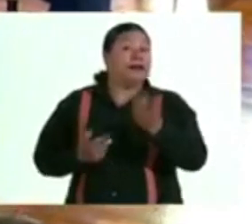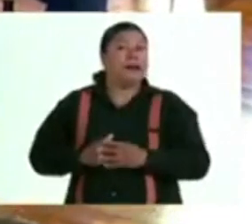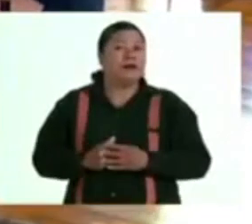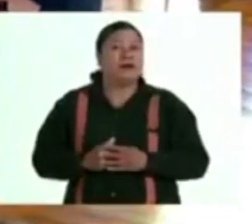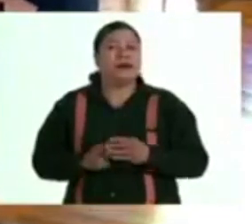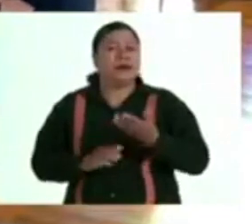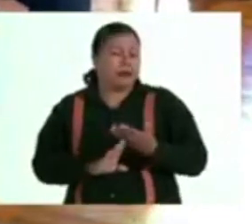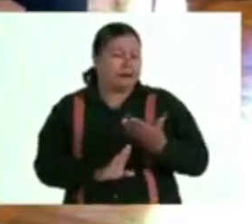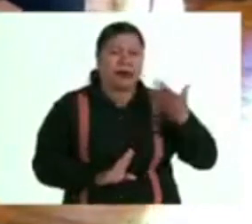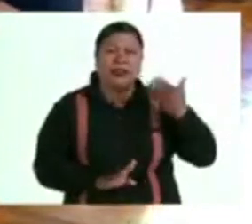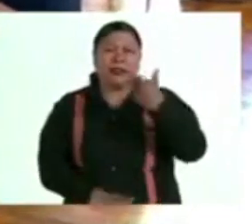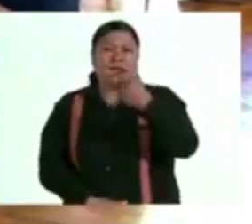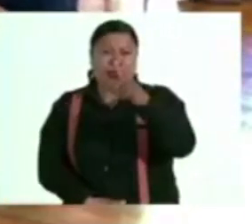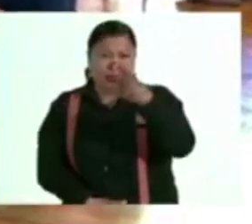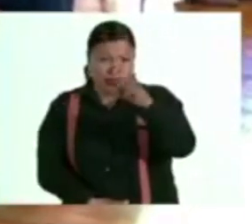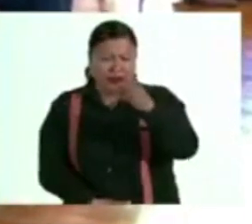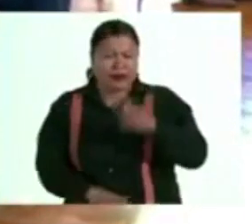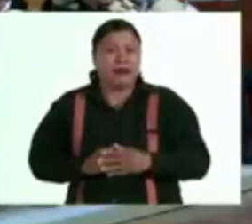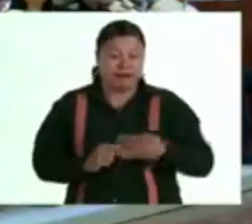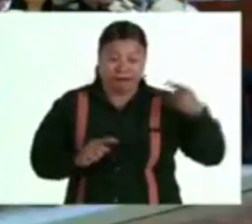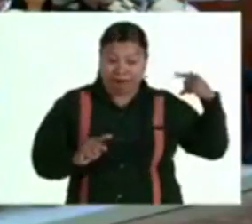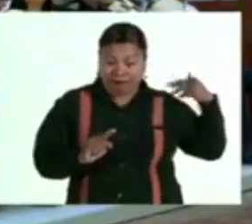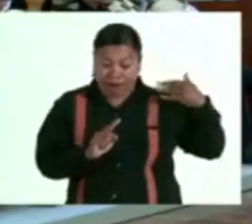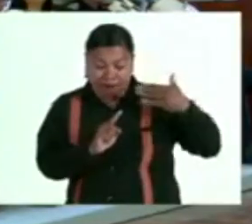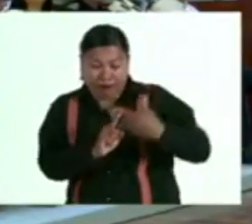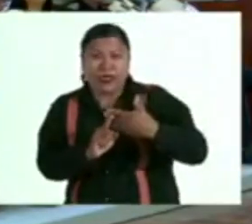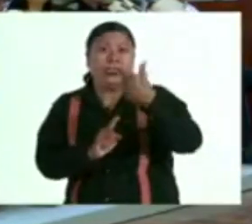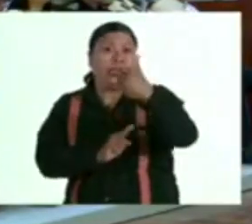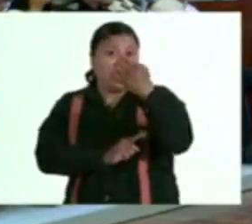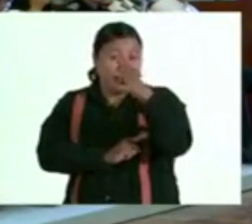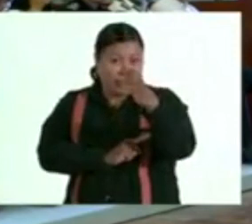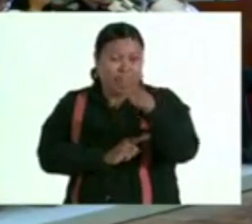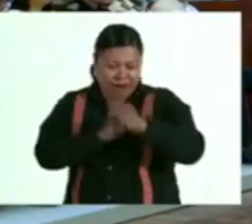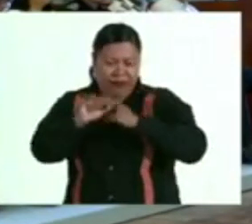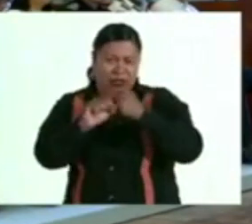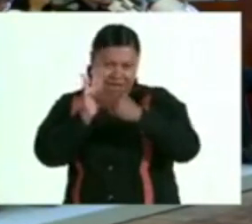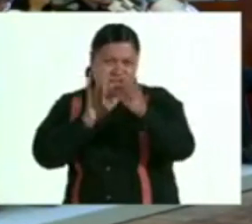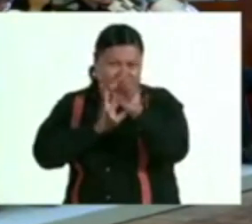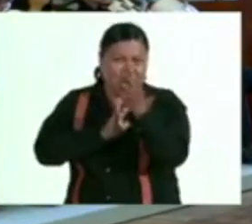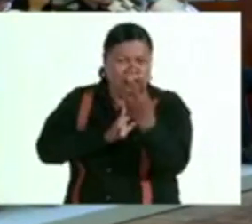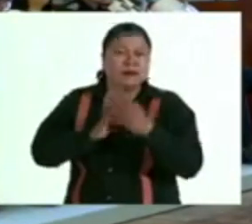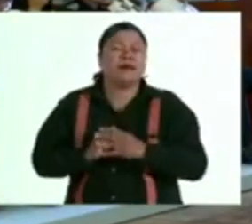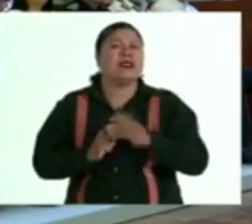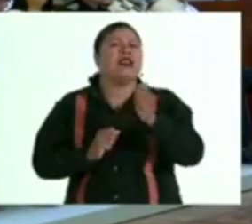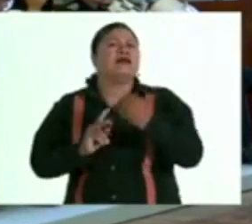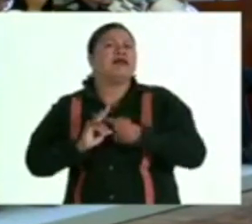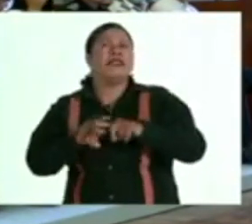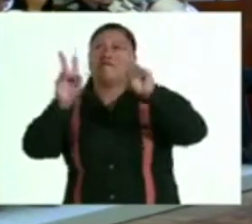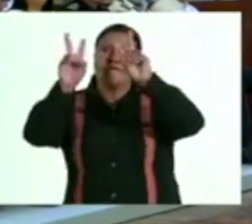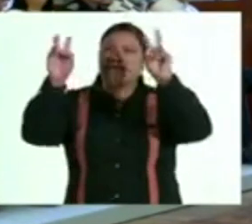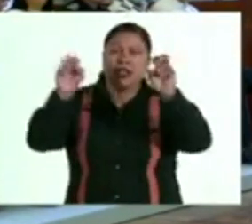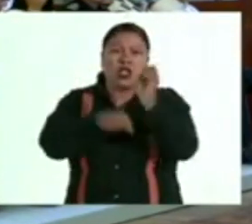Desde el pasado 7 de diciembre y hasta el 7 de enero del 2023 pusimos en marcha el